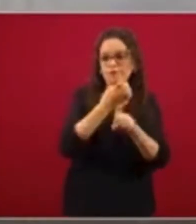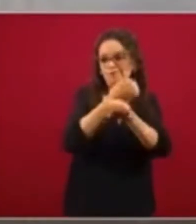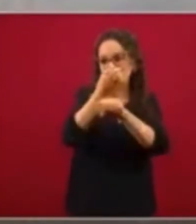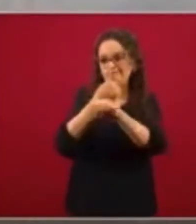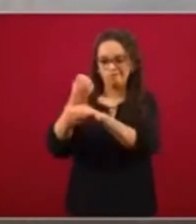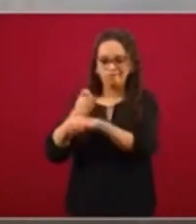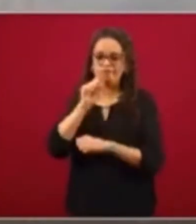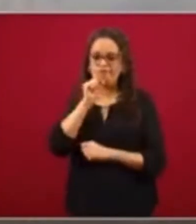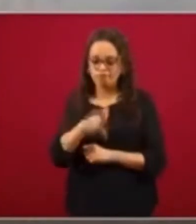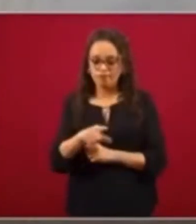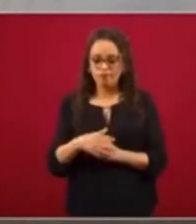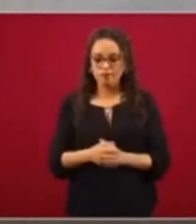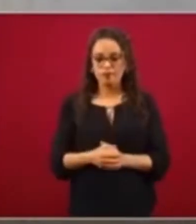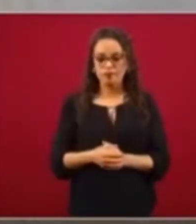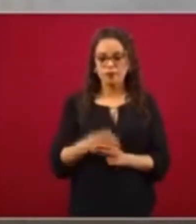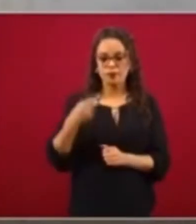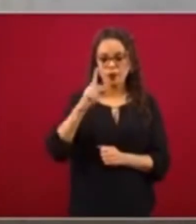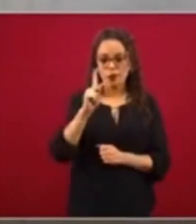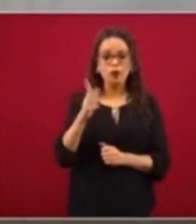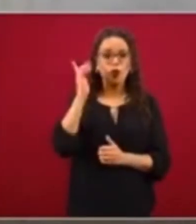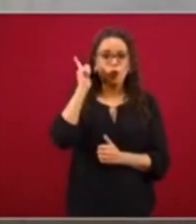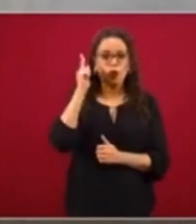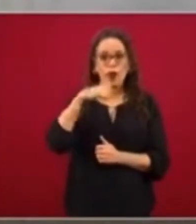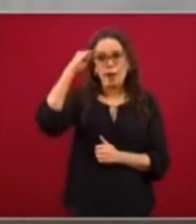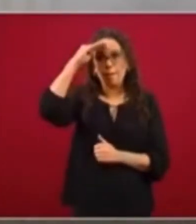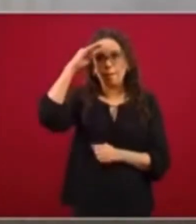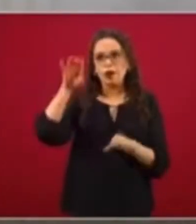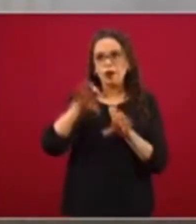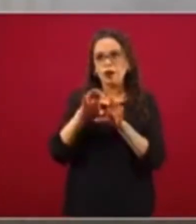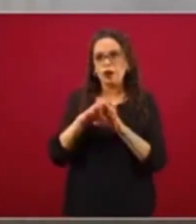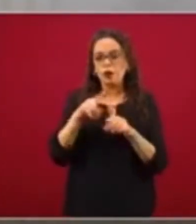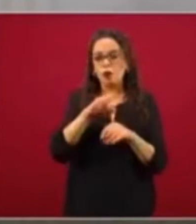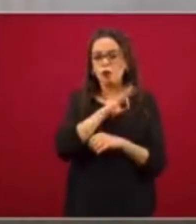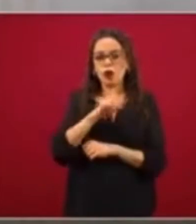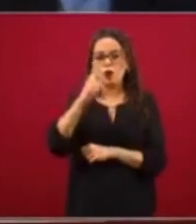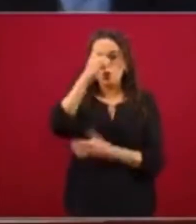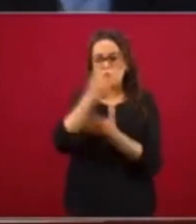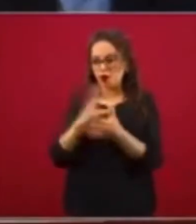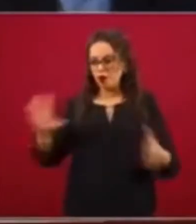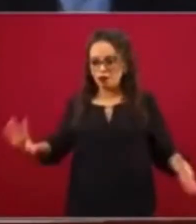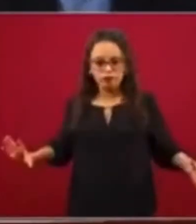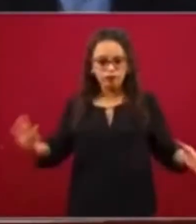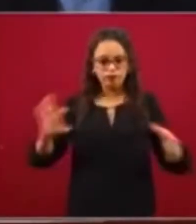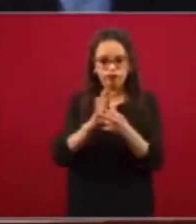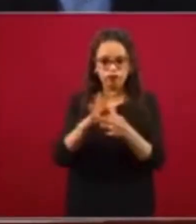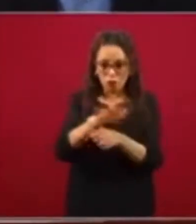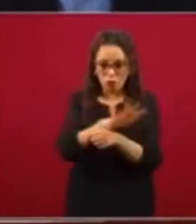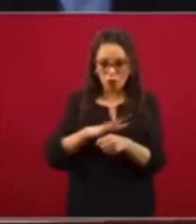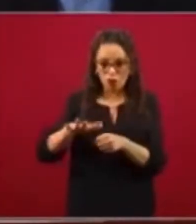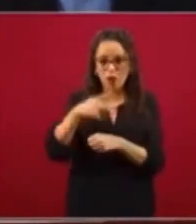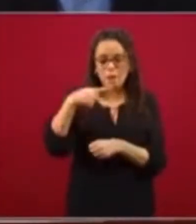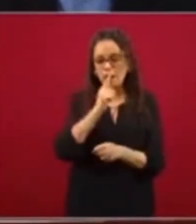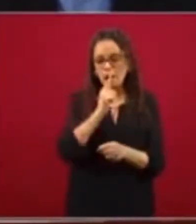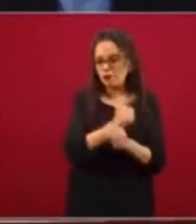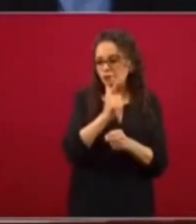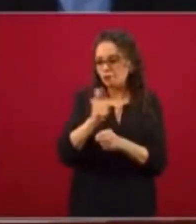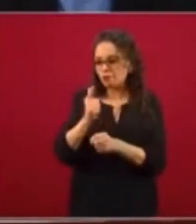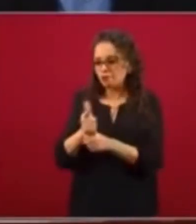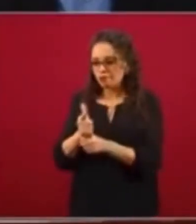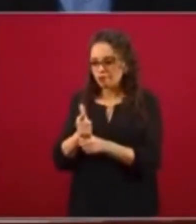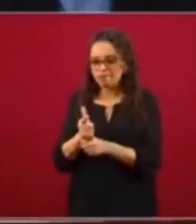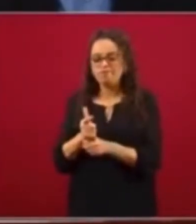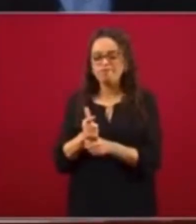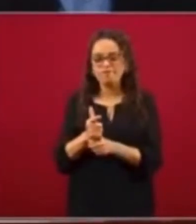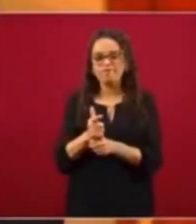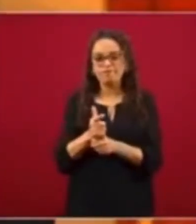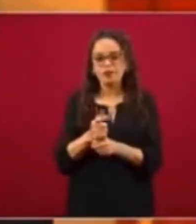posible integrarlo, pero pronto nos dimos cuenta que tendríamos que priorizar y promover primero los cimientos de la integración,